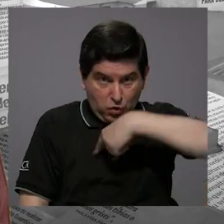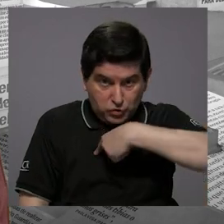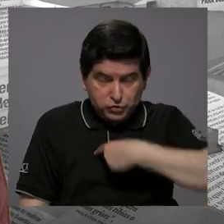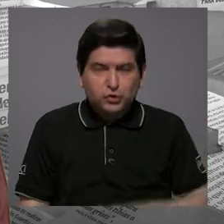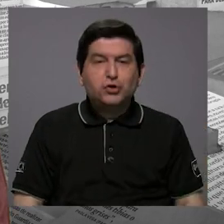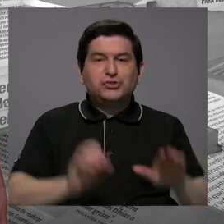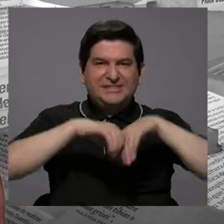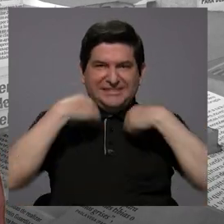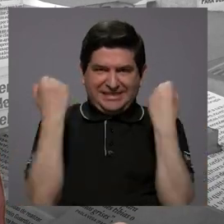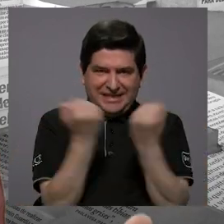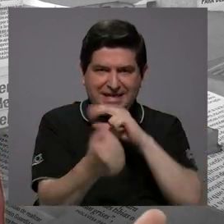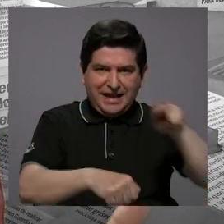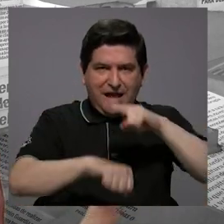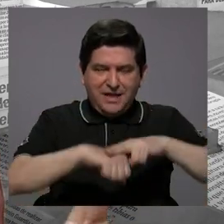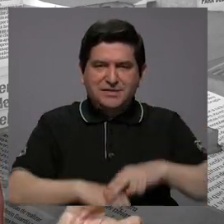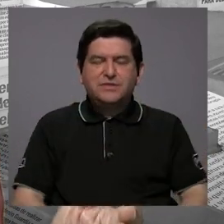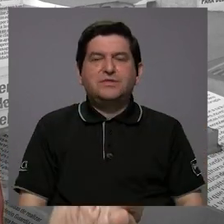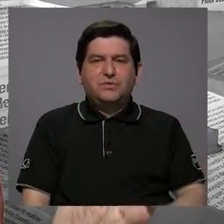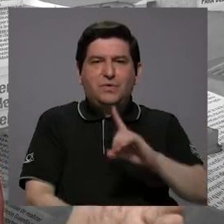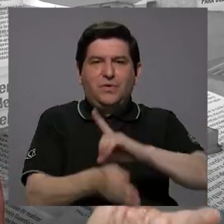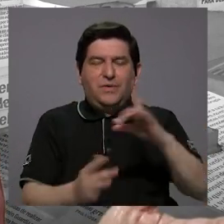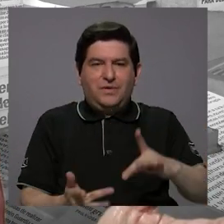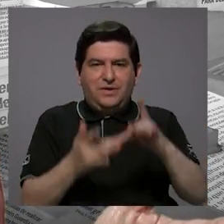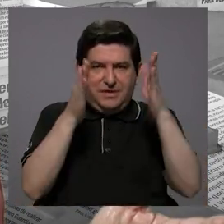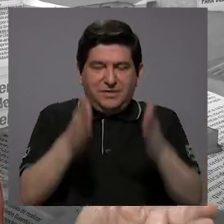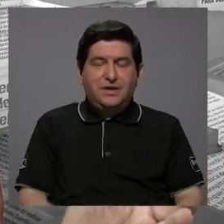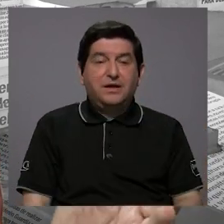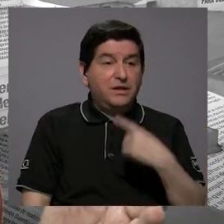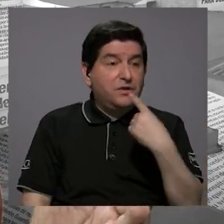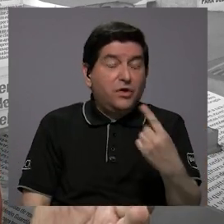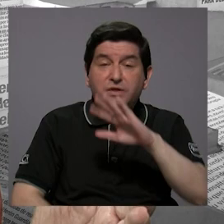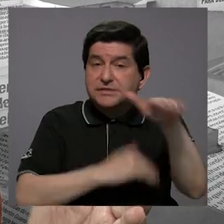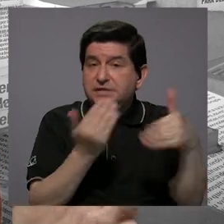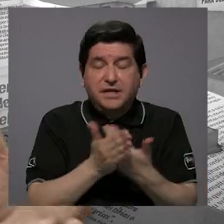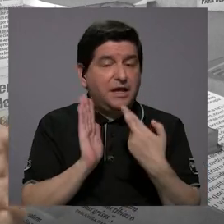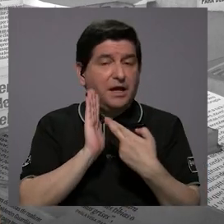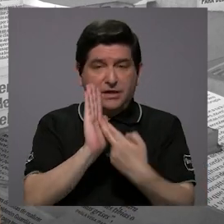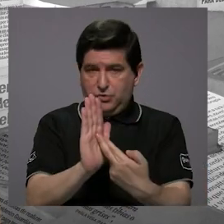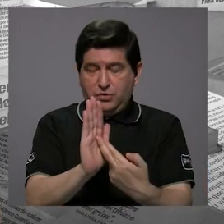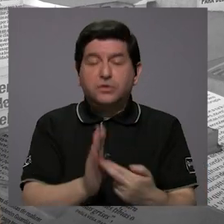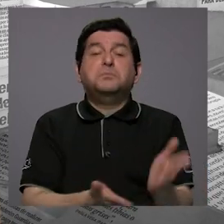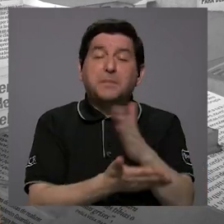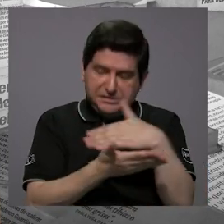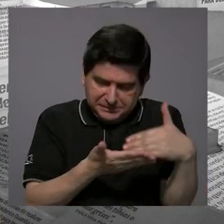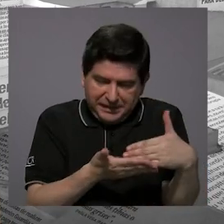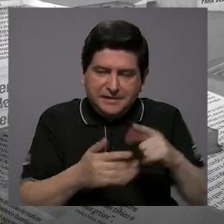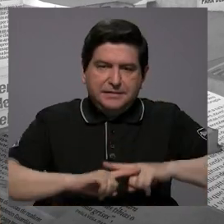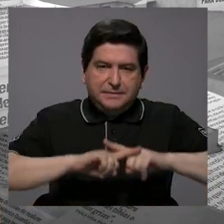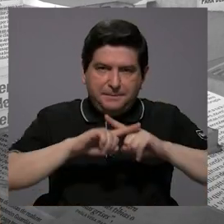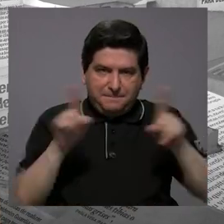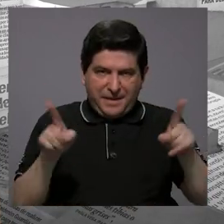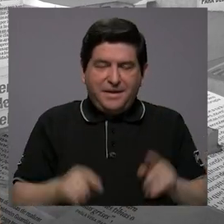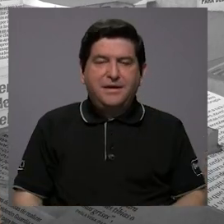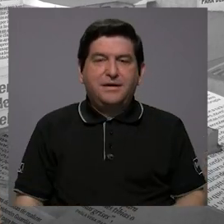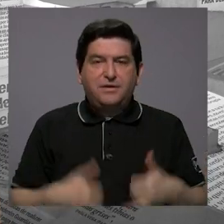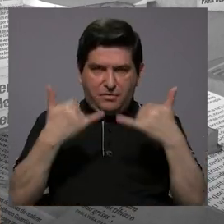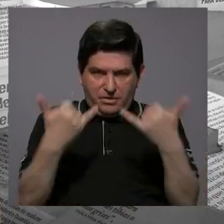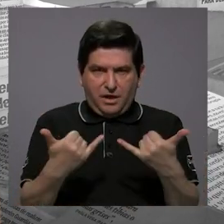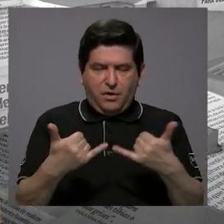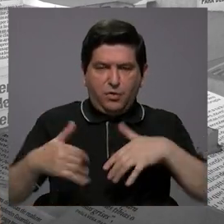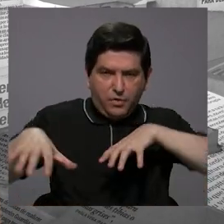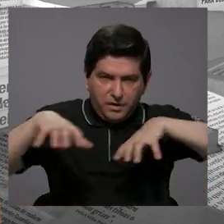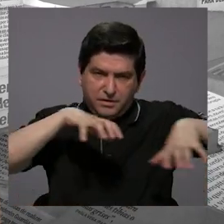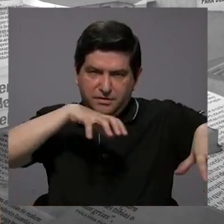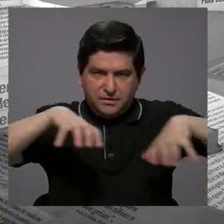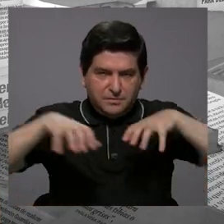pues como sindicato, no vamos a decir que a todos los especialistas del país lo representamos, sino que es a una parte, pero esta vez el movimiento